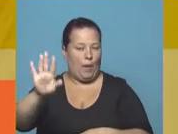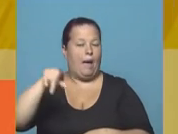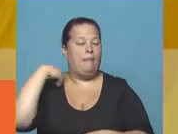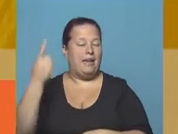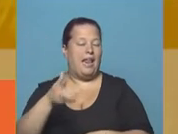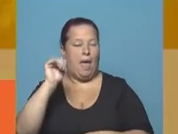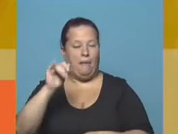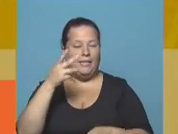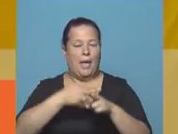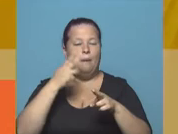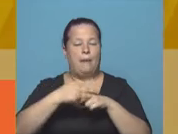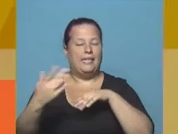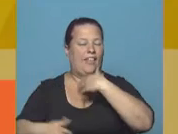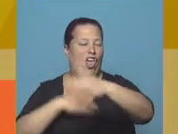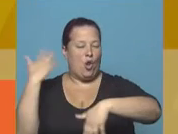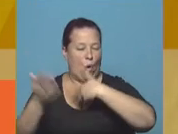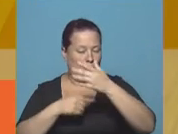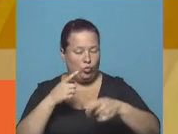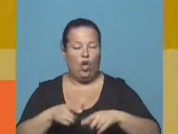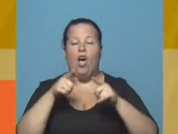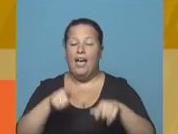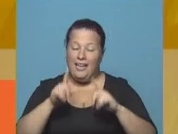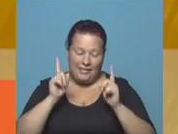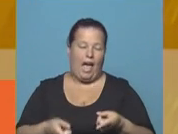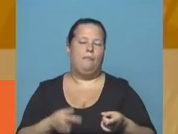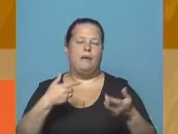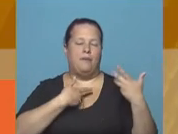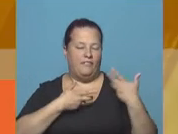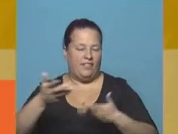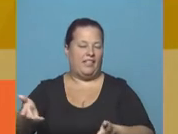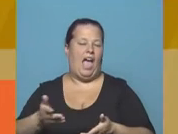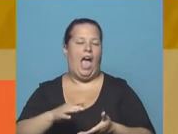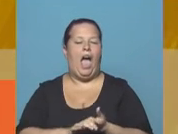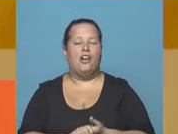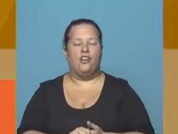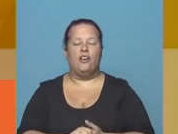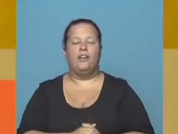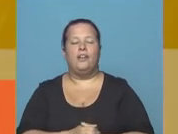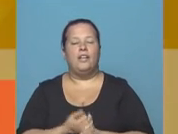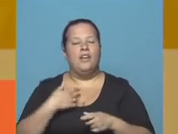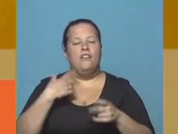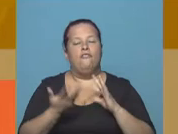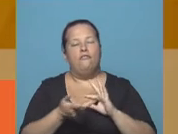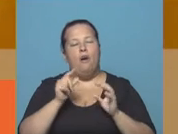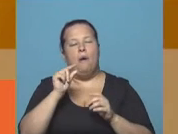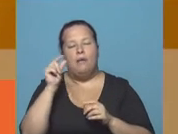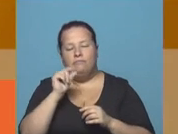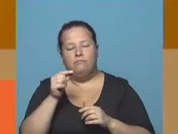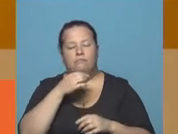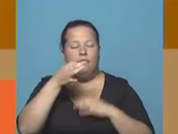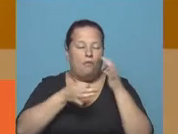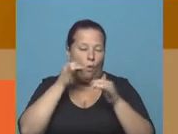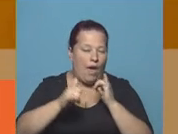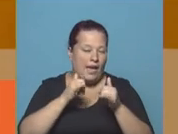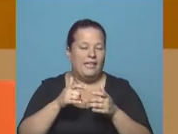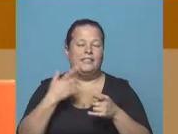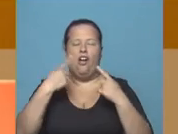martes, en la Plaza de la Revolución, en donde, bueno, incluso me invitaron a que sea uno de los que haga una pequeña intervención,